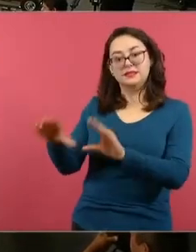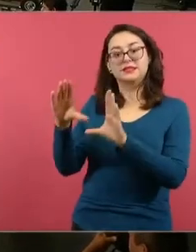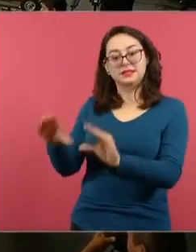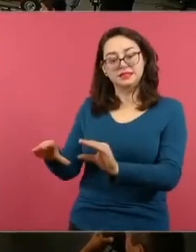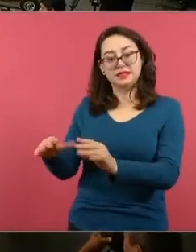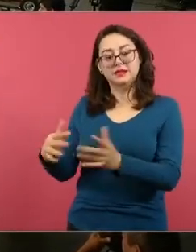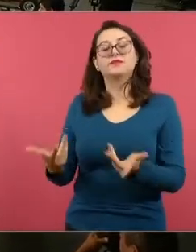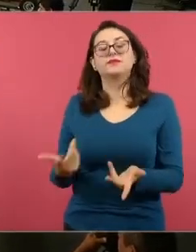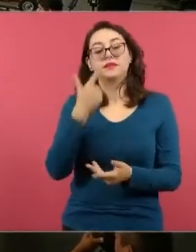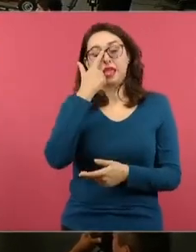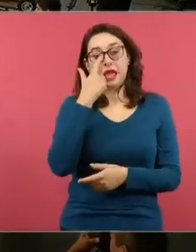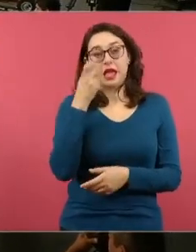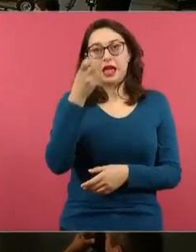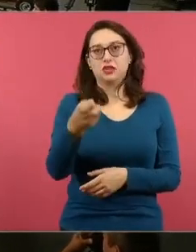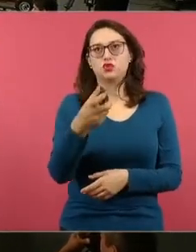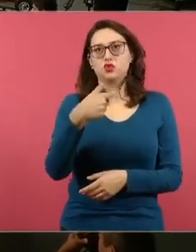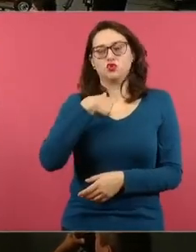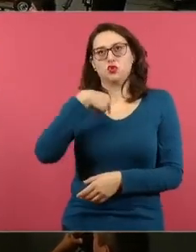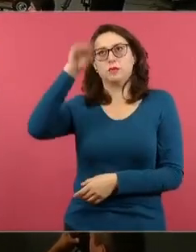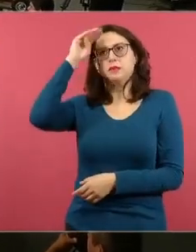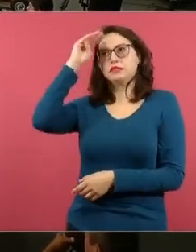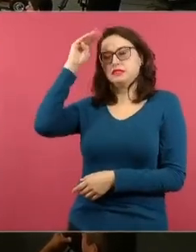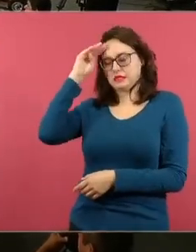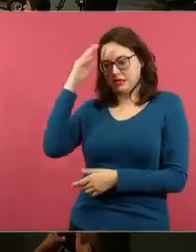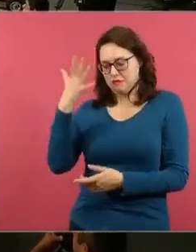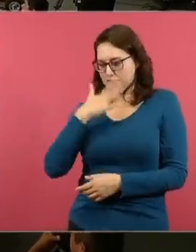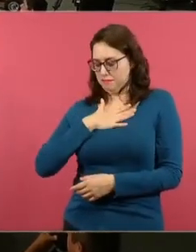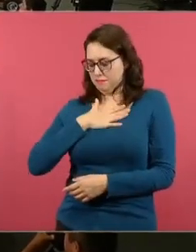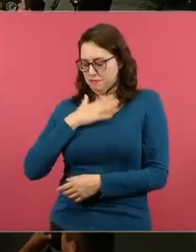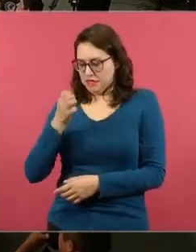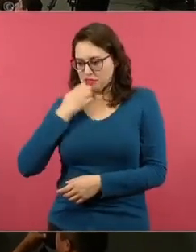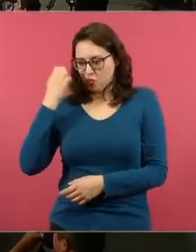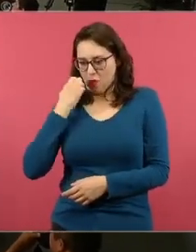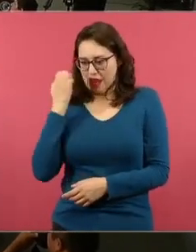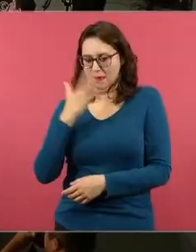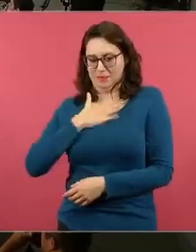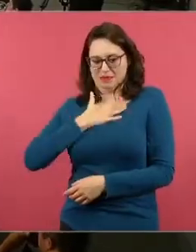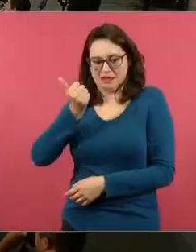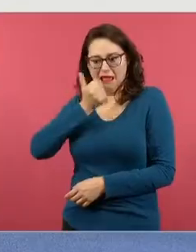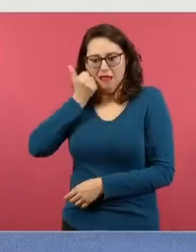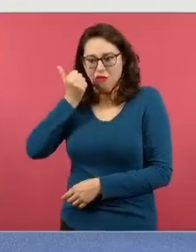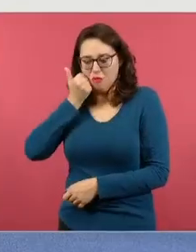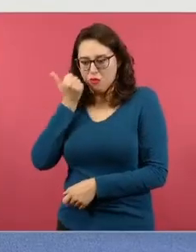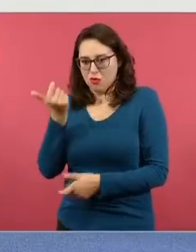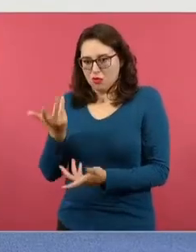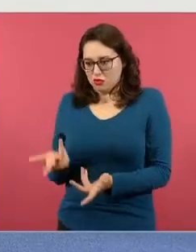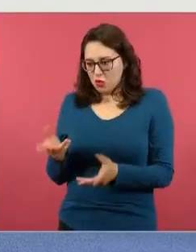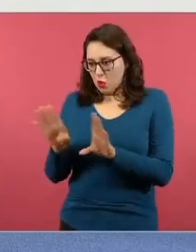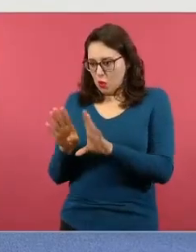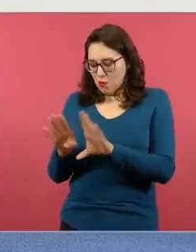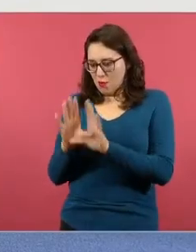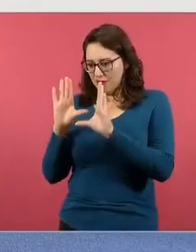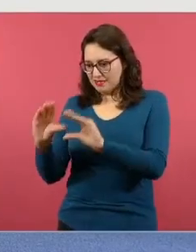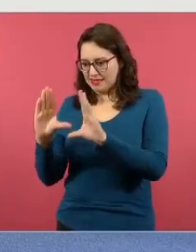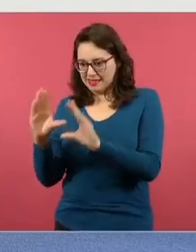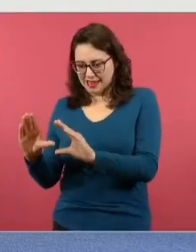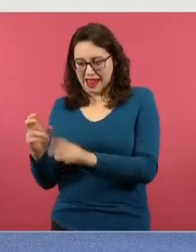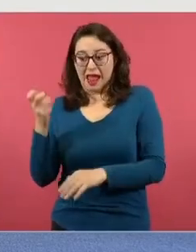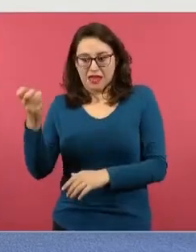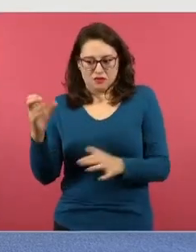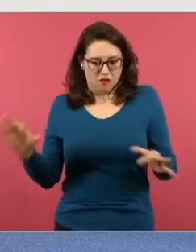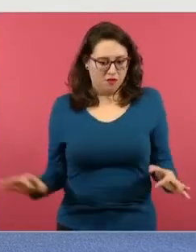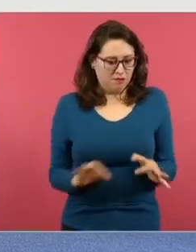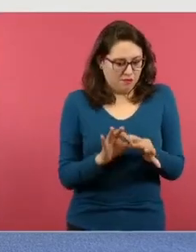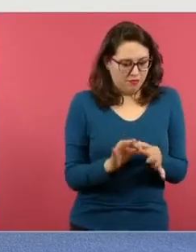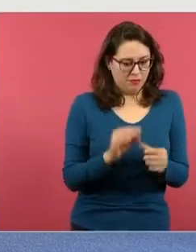acotar hacia dónde yo quería llegar con ese contenido. Pero además, yo les quiero comentar que a